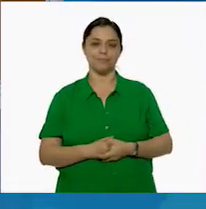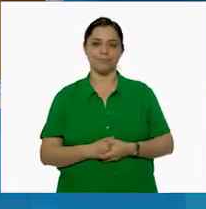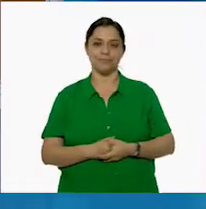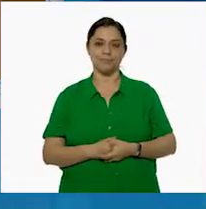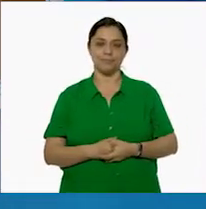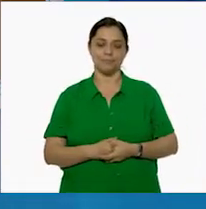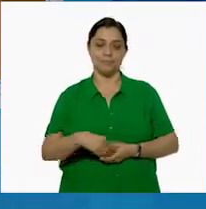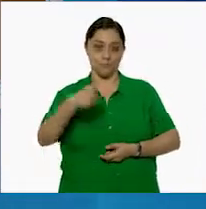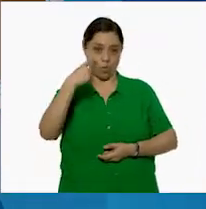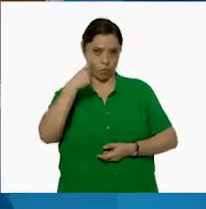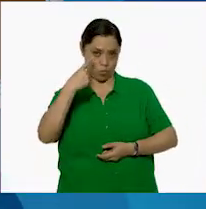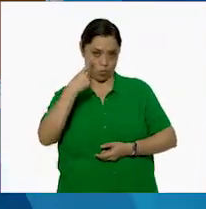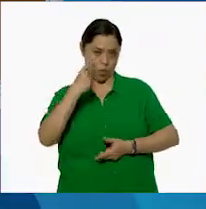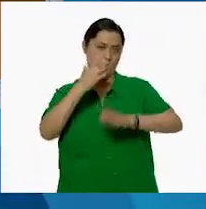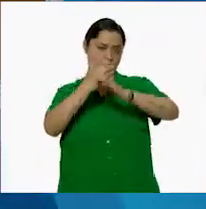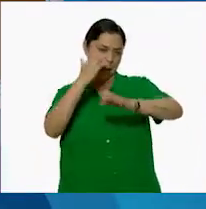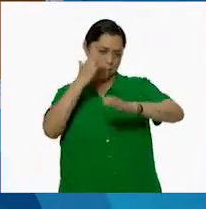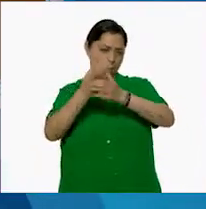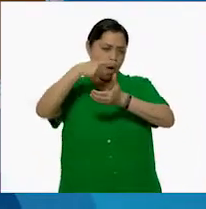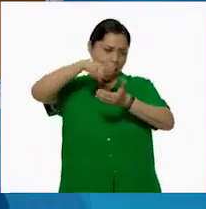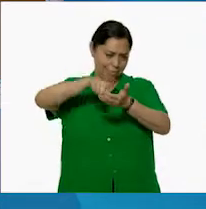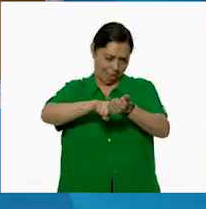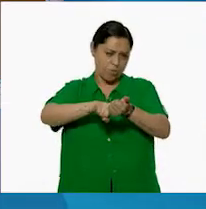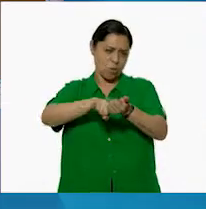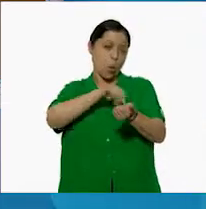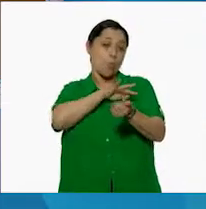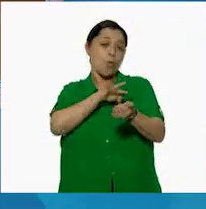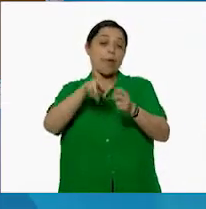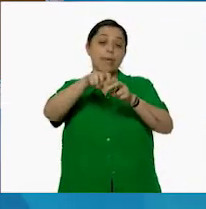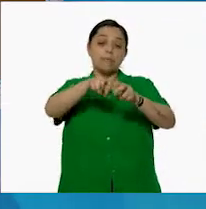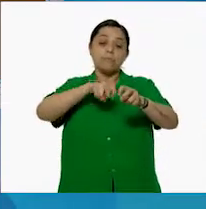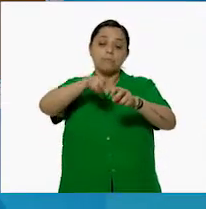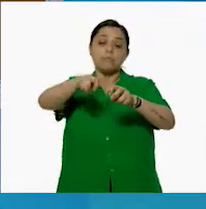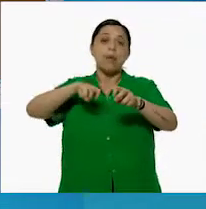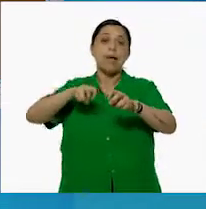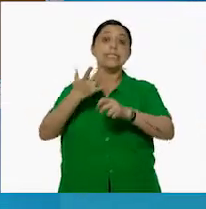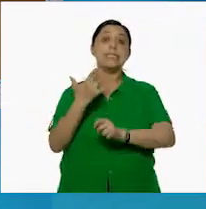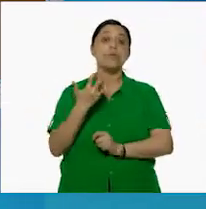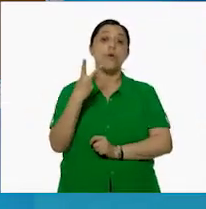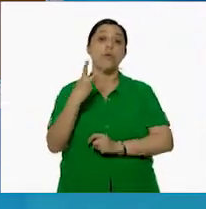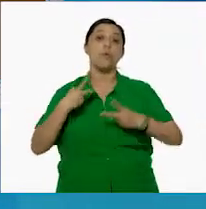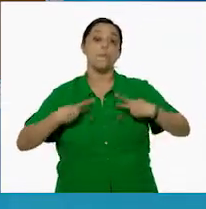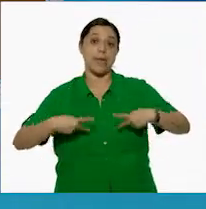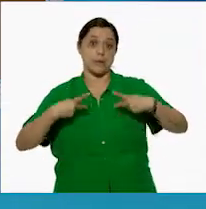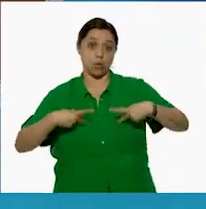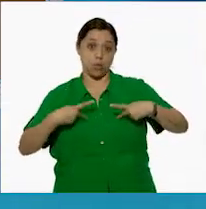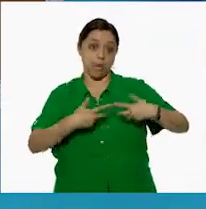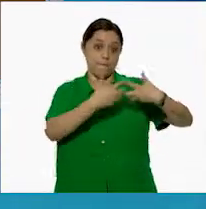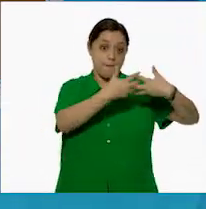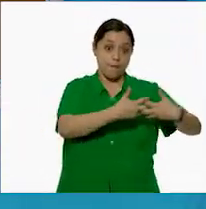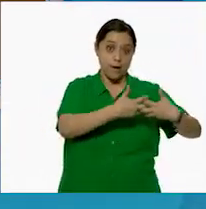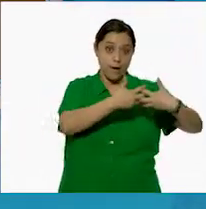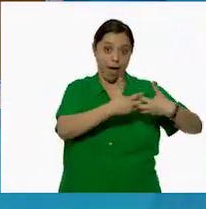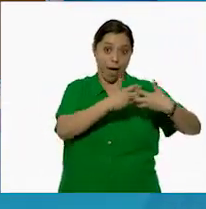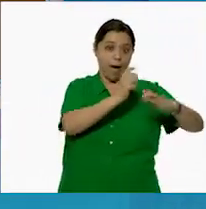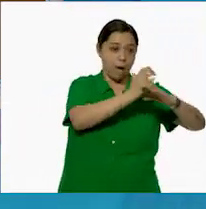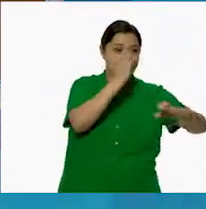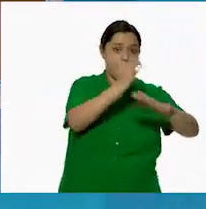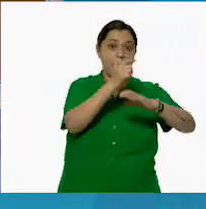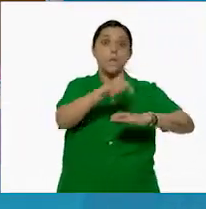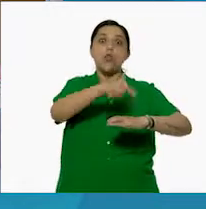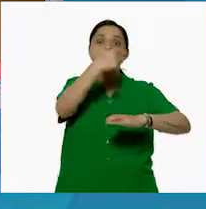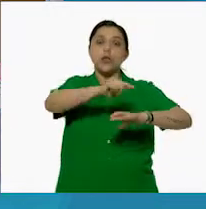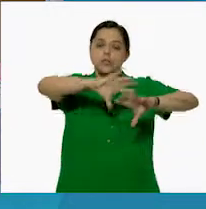Un camión de pasajeros tiene capacidad para 52 personas. Si una fábrica tiene 12 camiones, ¿cuántos